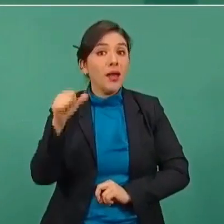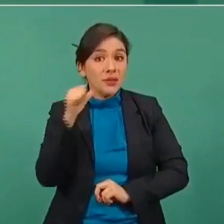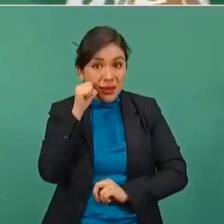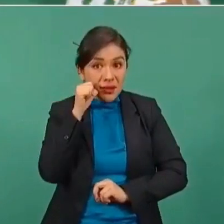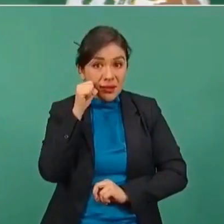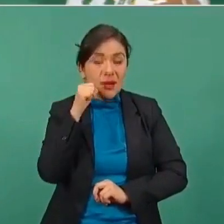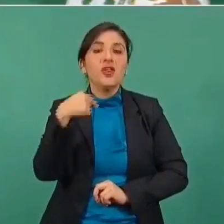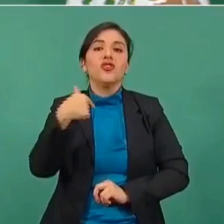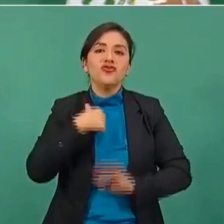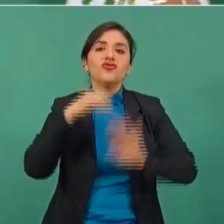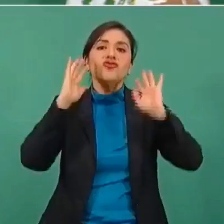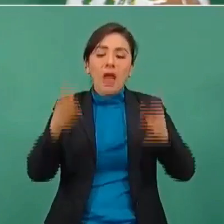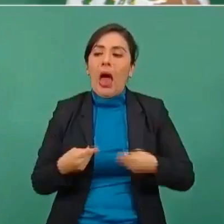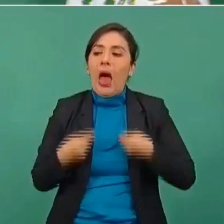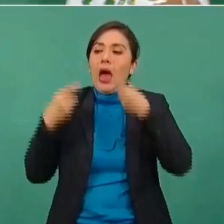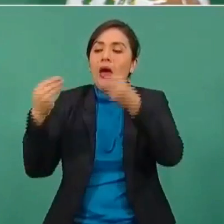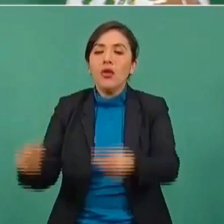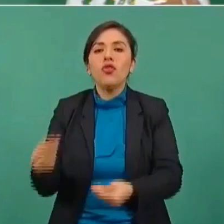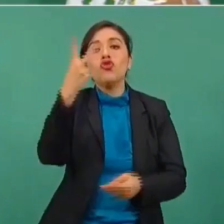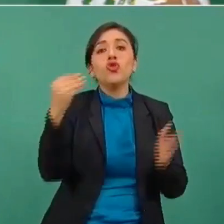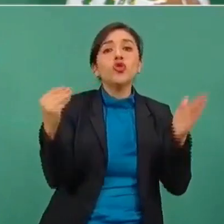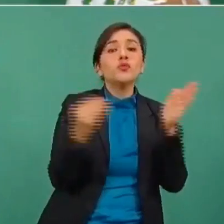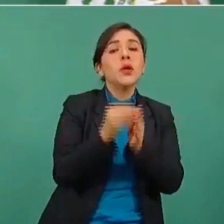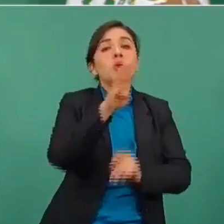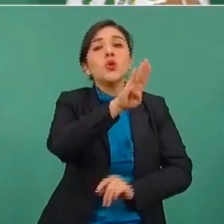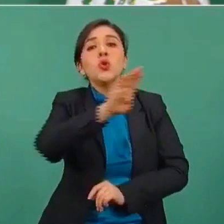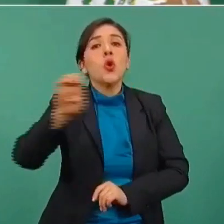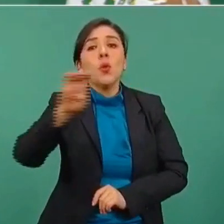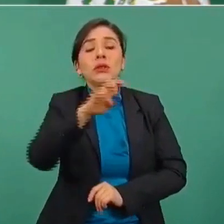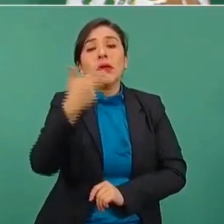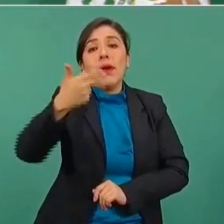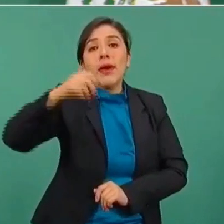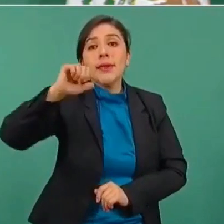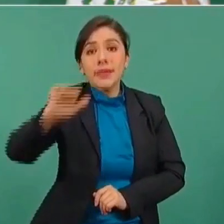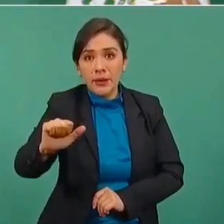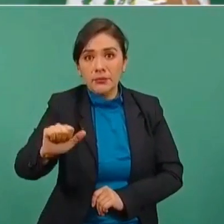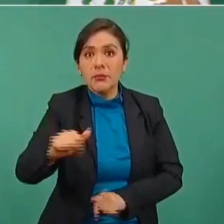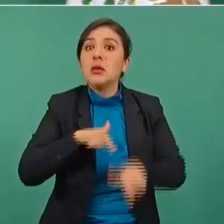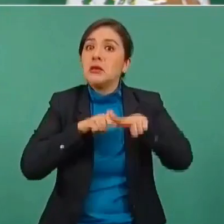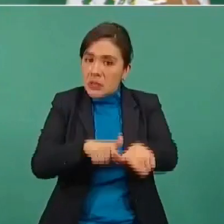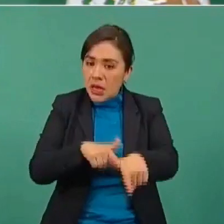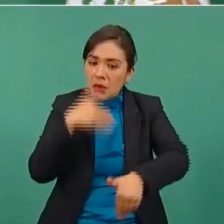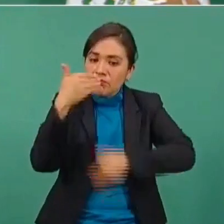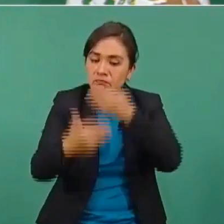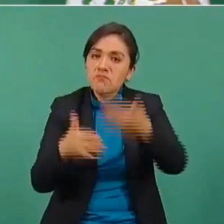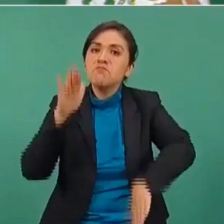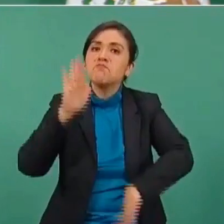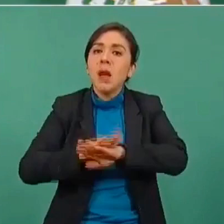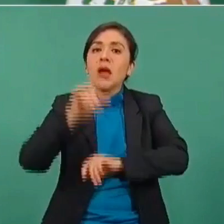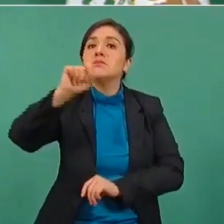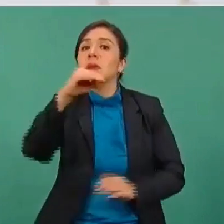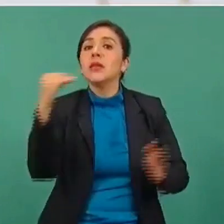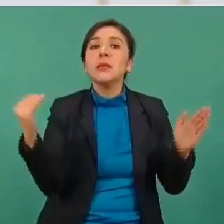dos mil novecientas hectáreas y tenemos el compromiso de entregarles veinte mil.